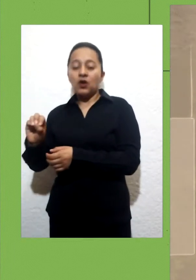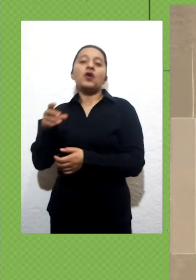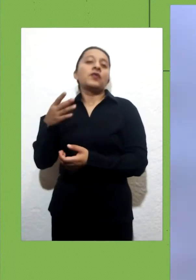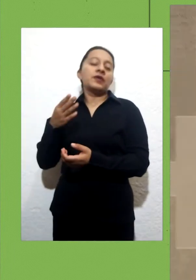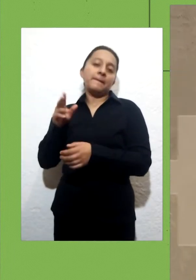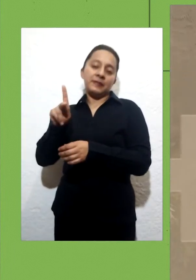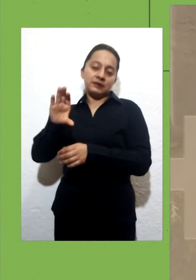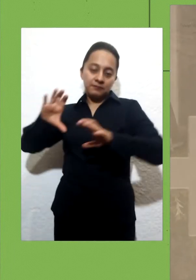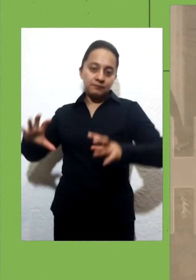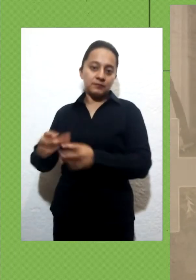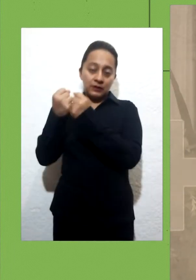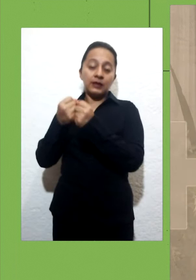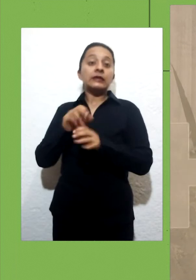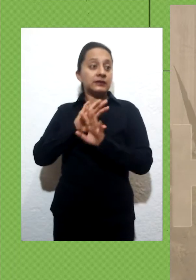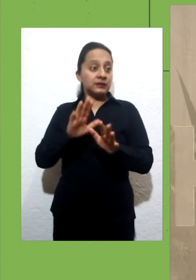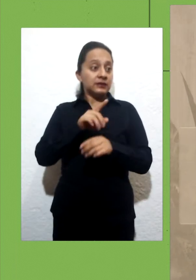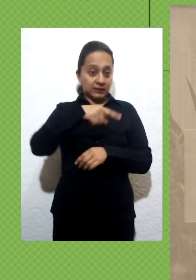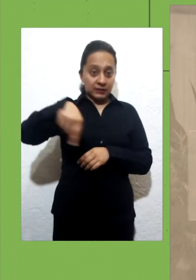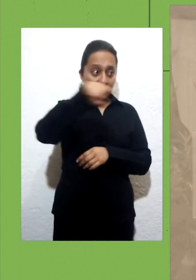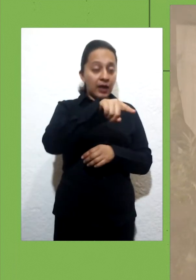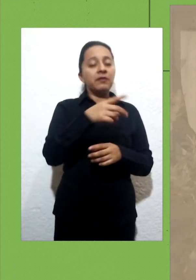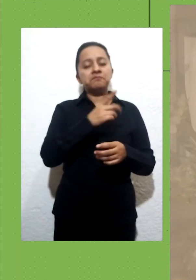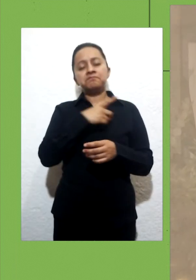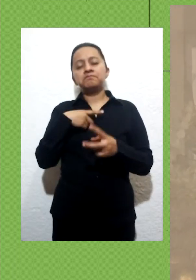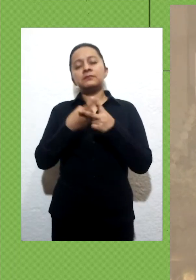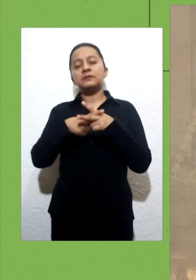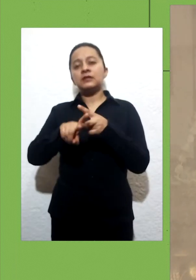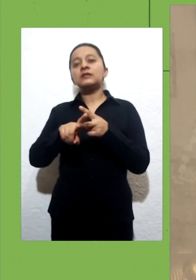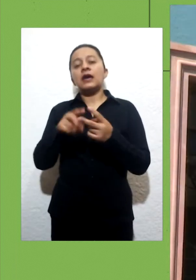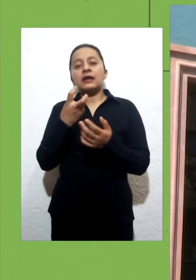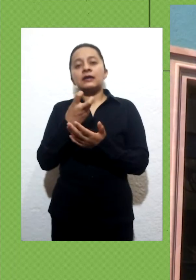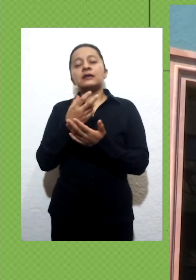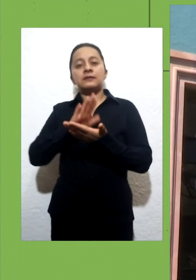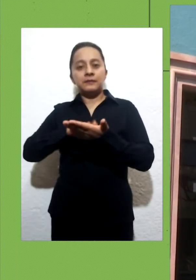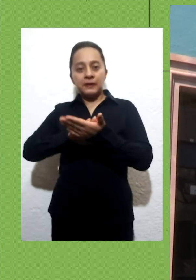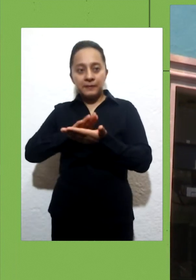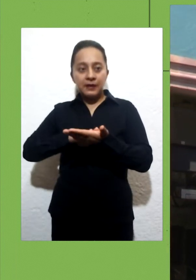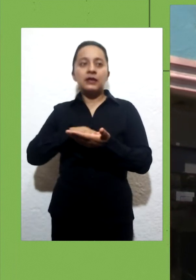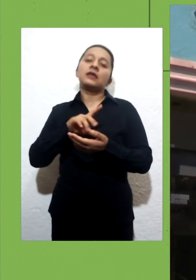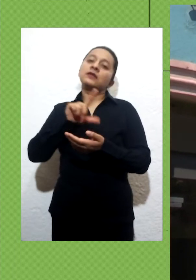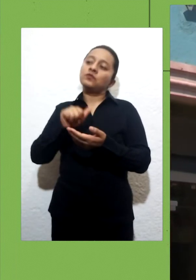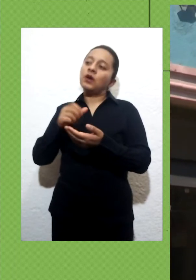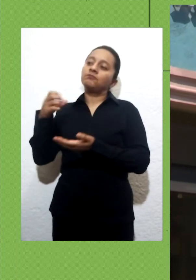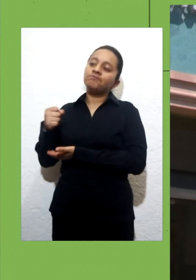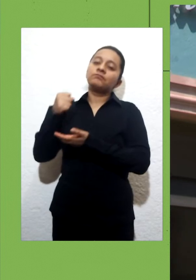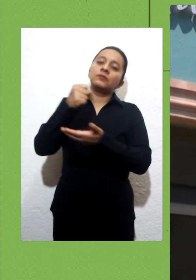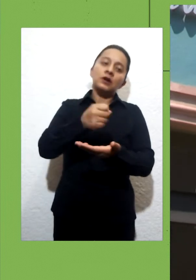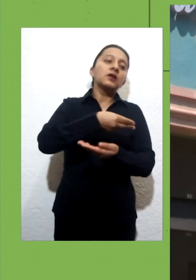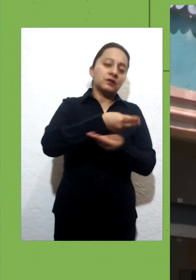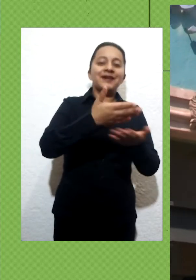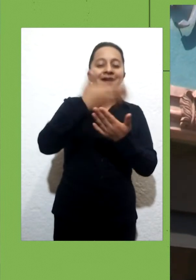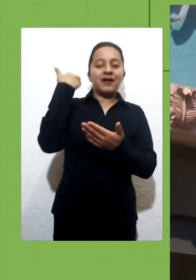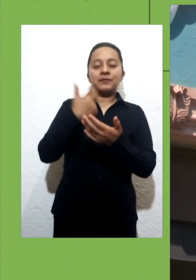solicitar el reembolso de lo que pagaron. Los interesados deberán ingresar a www.municipiodecretaro.gov